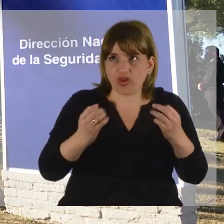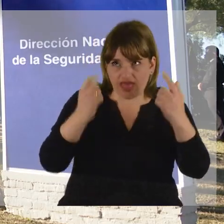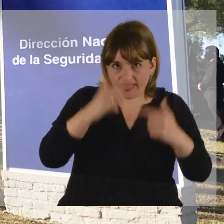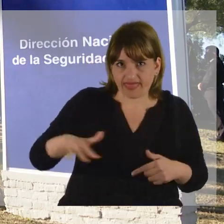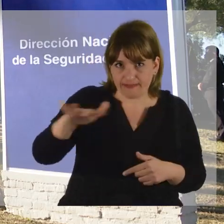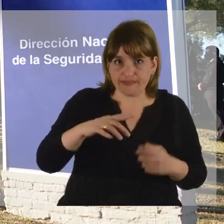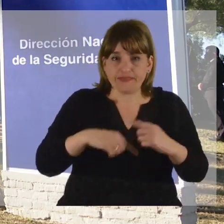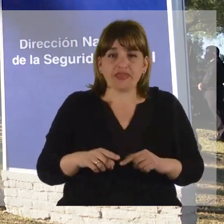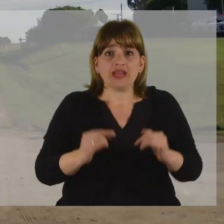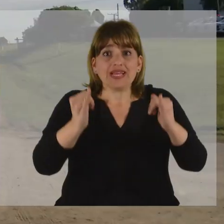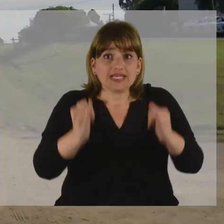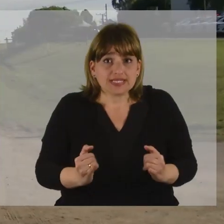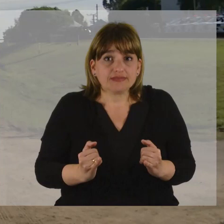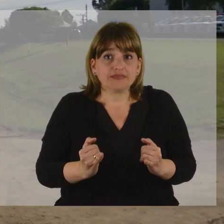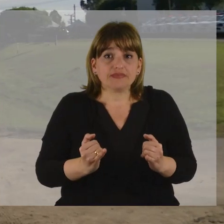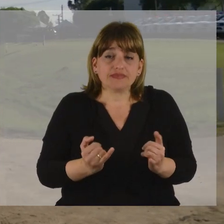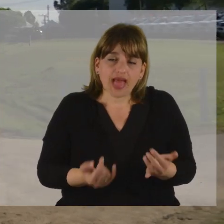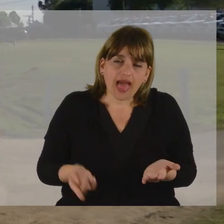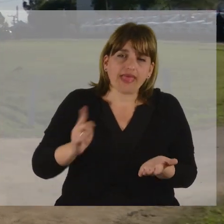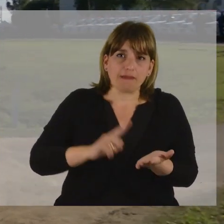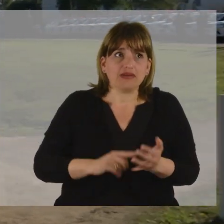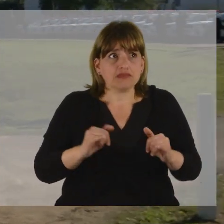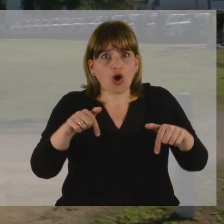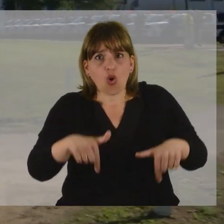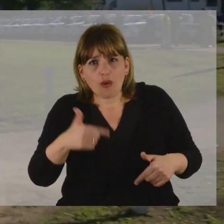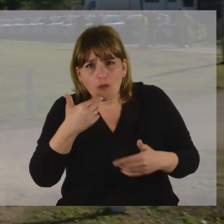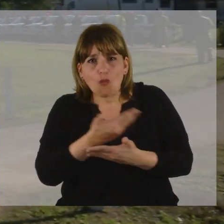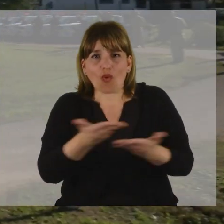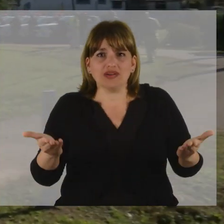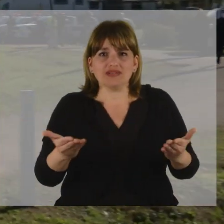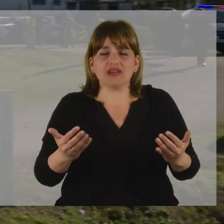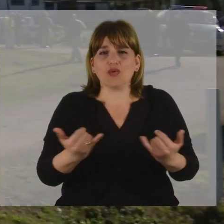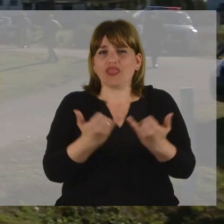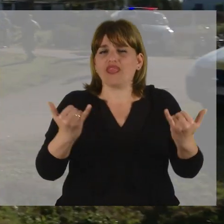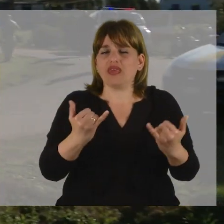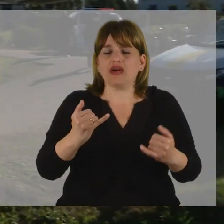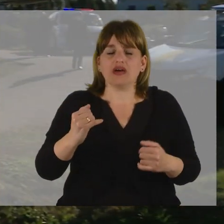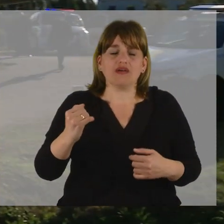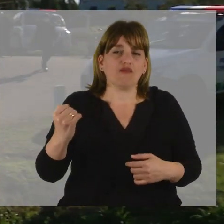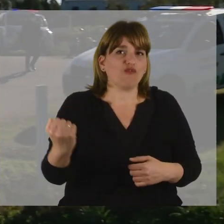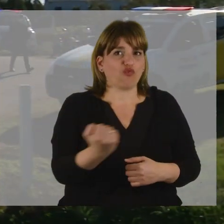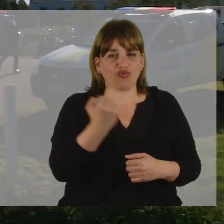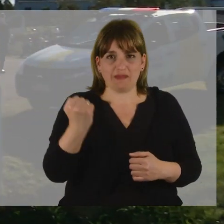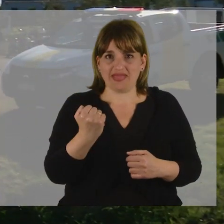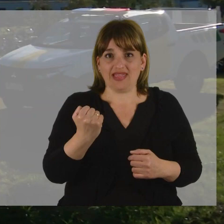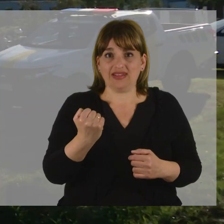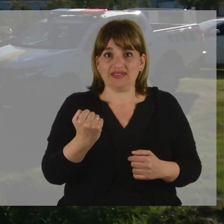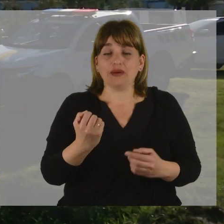Que además el día de hoy marca un hecho histórico